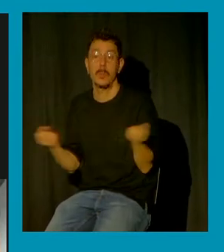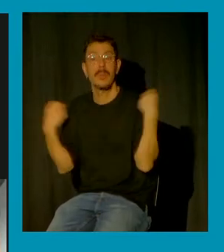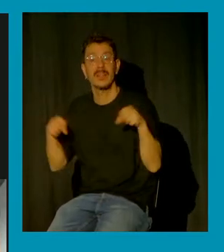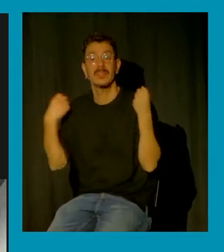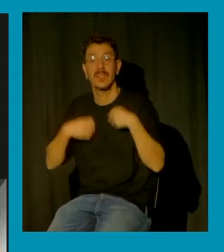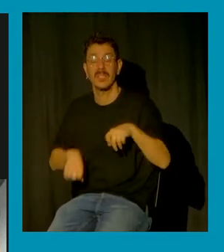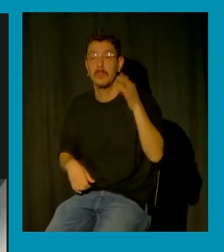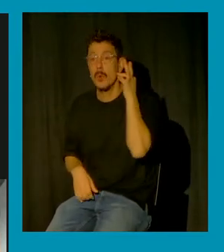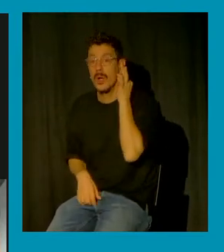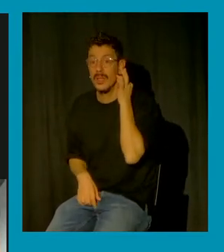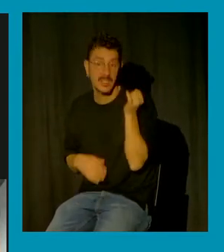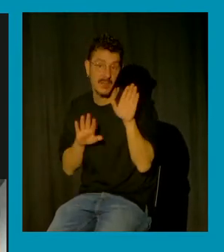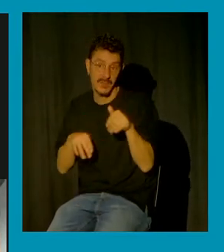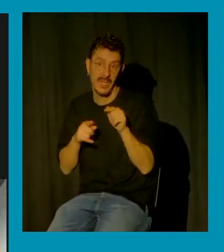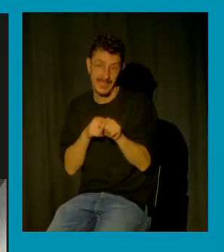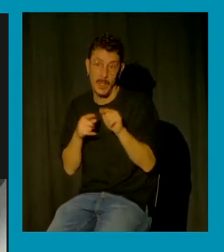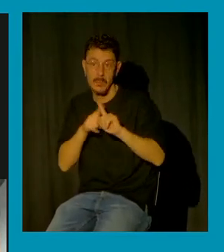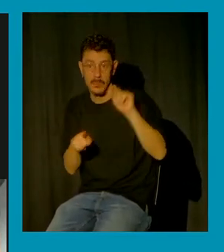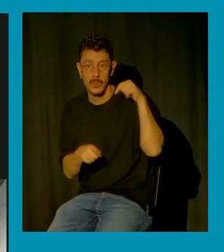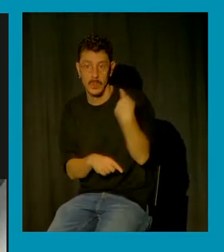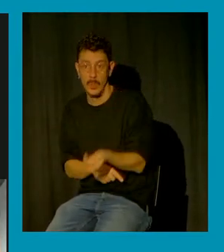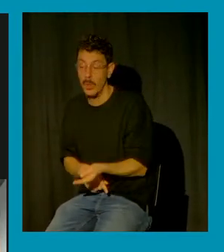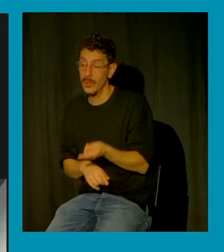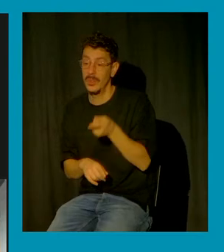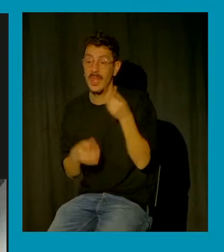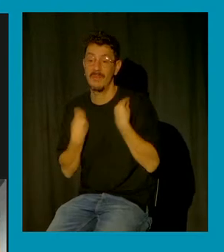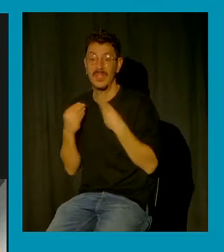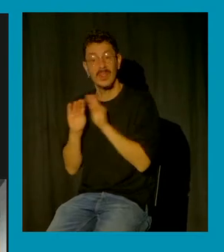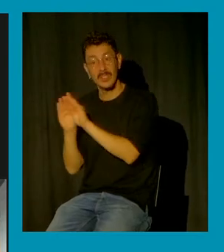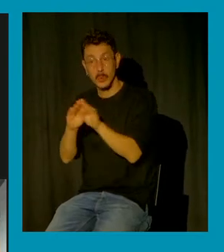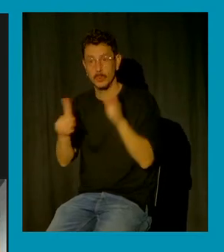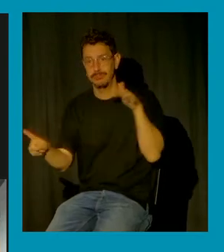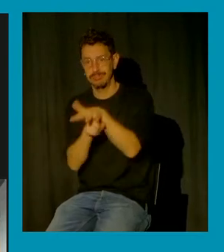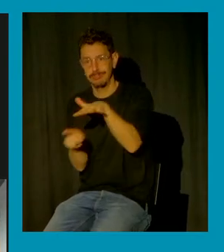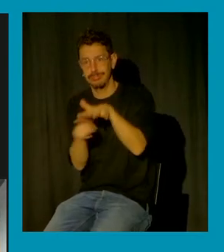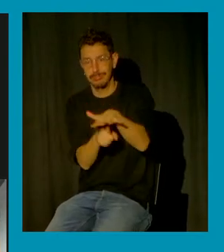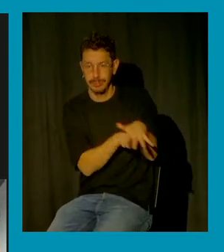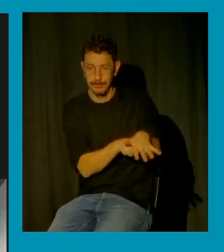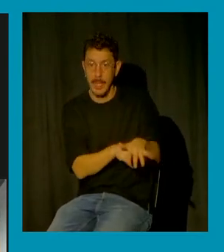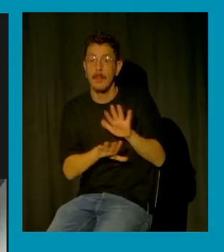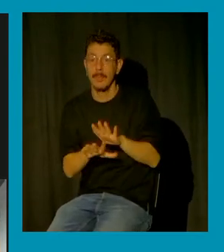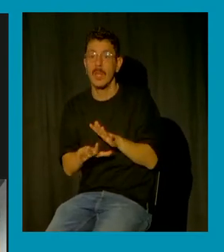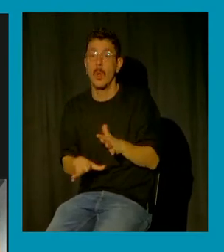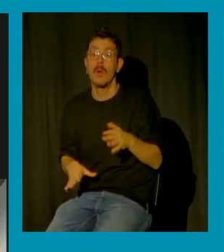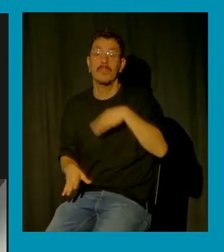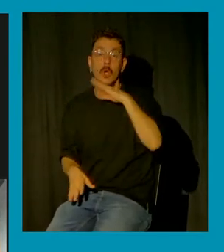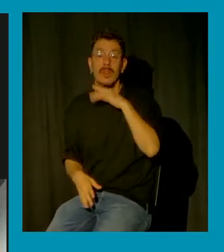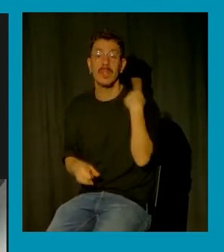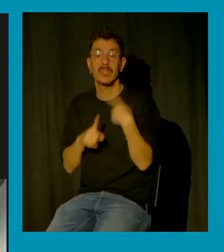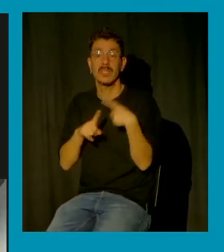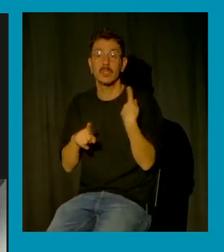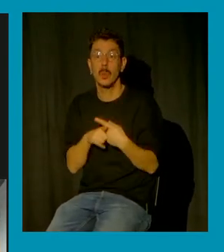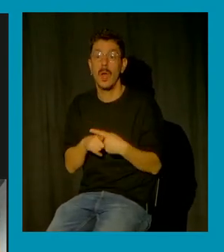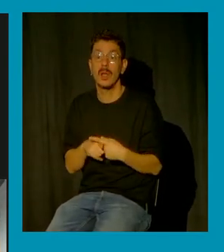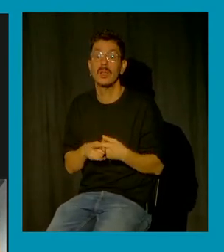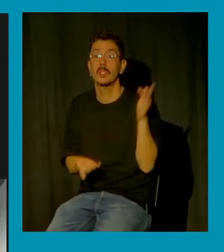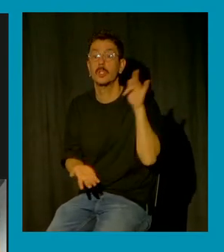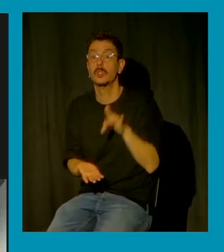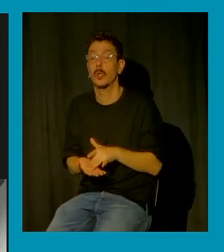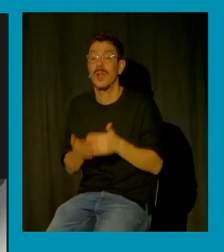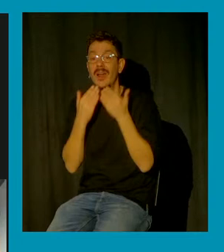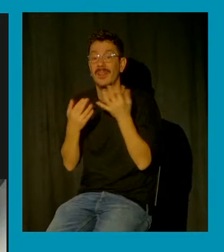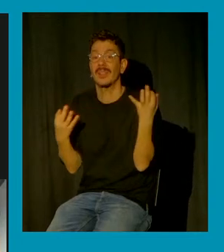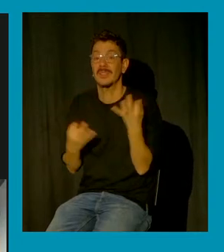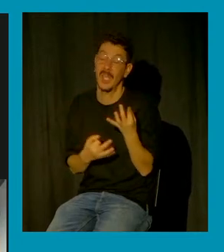consecuencias muy importantes en su vida pero el ejercicio de la violencia sexual no sería posible sin un